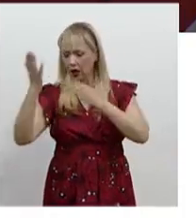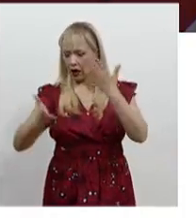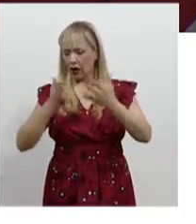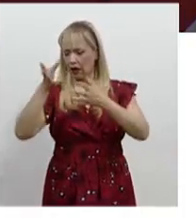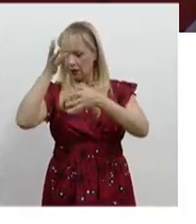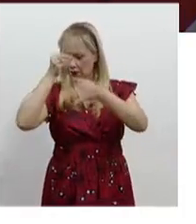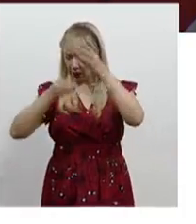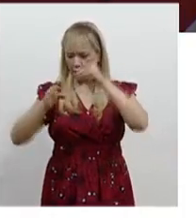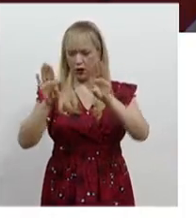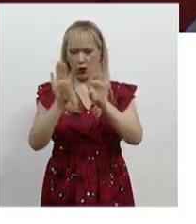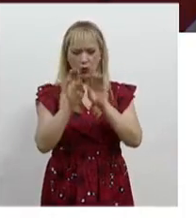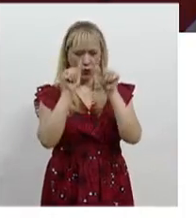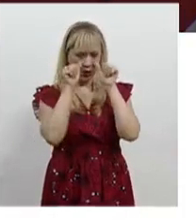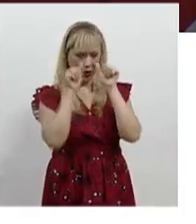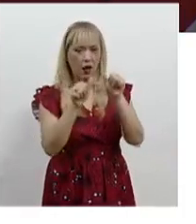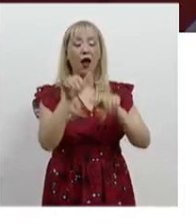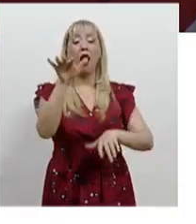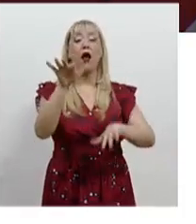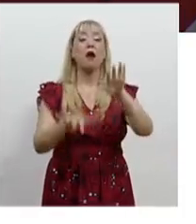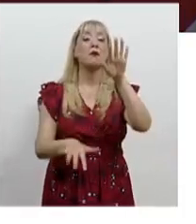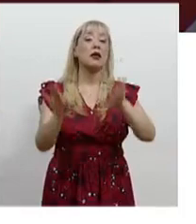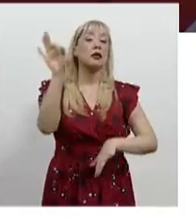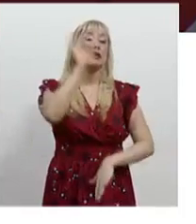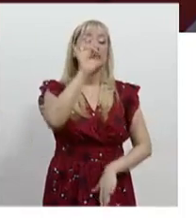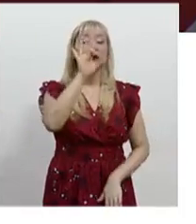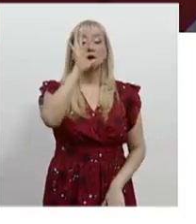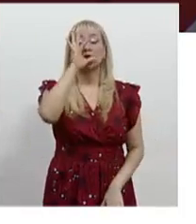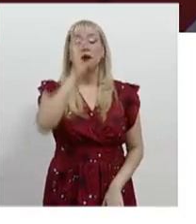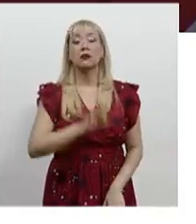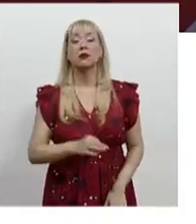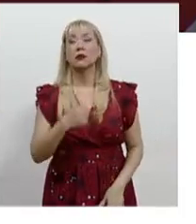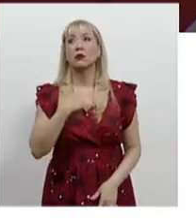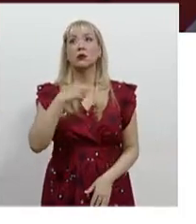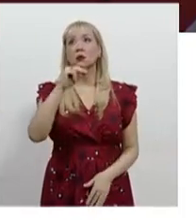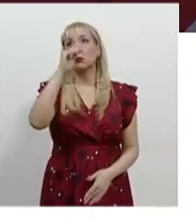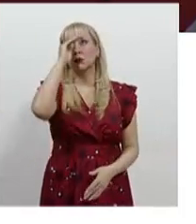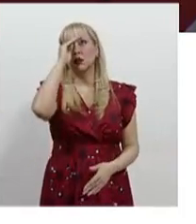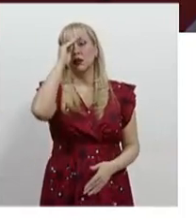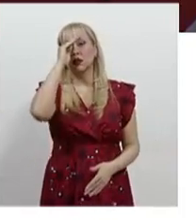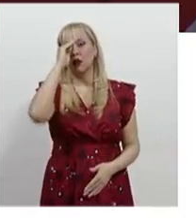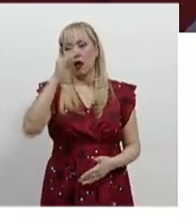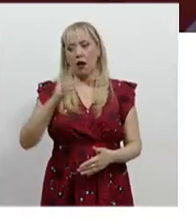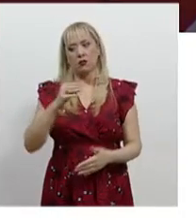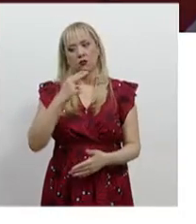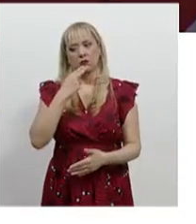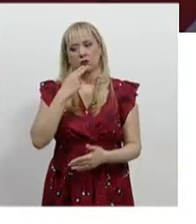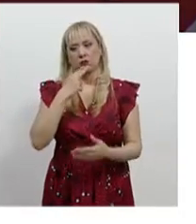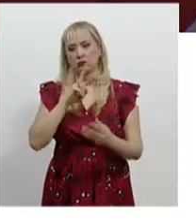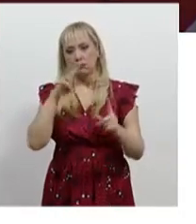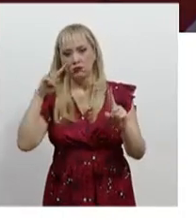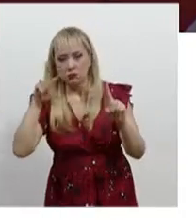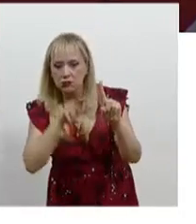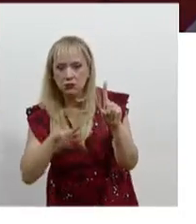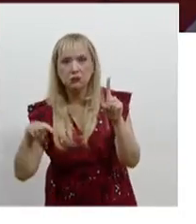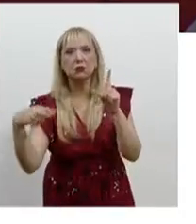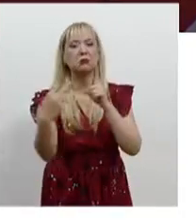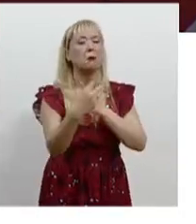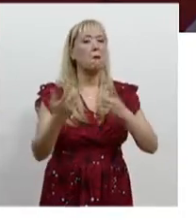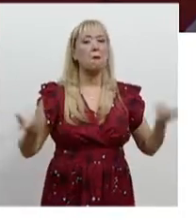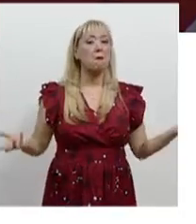veces no advertimos cuándo podemos utilizarla. Y no advertimos, porque desde mi punto de vista